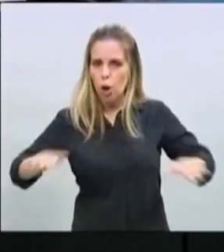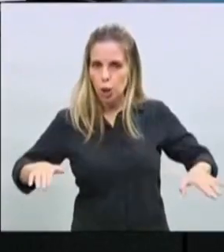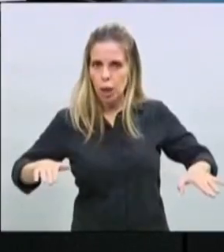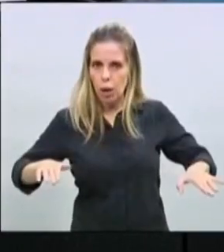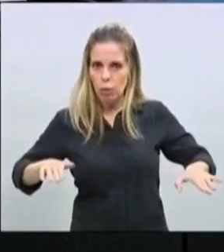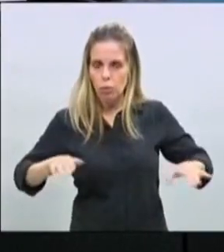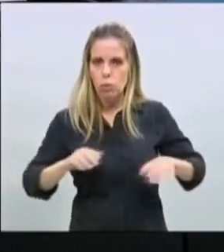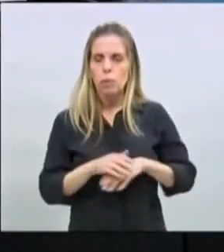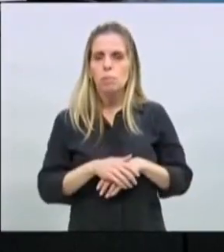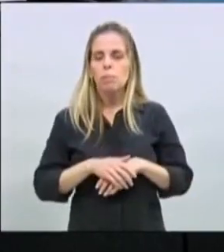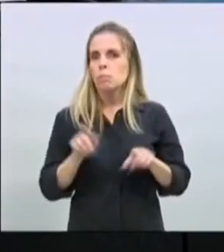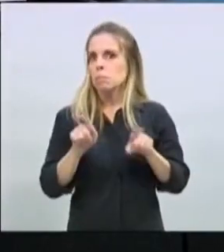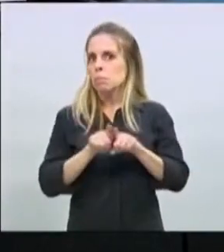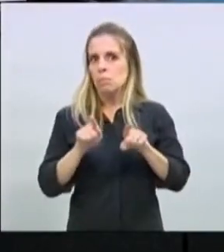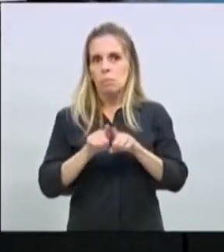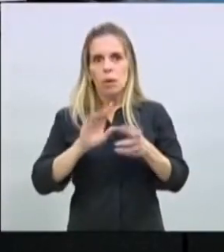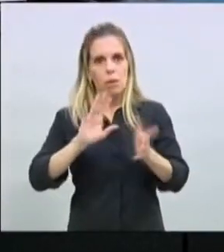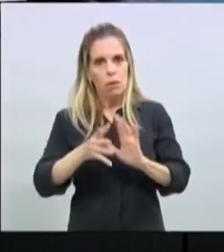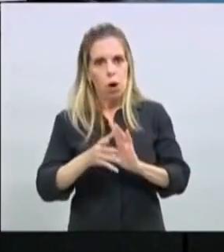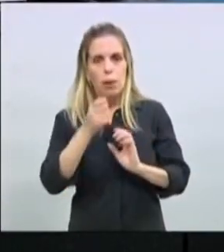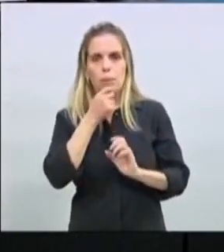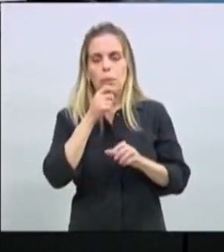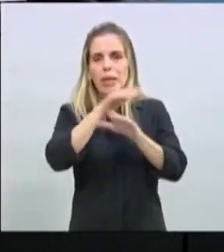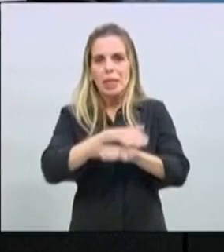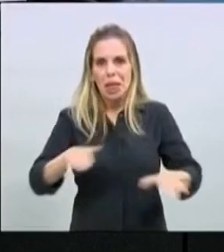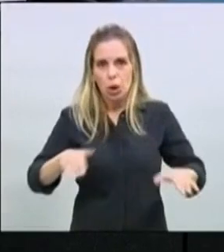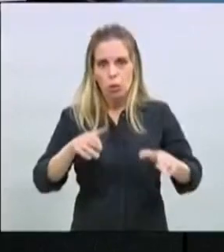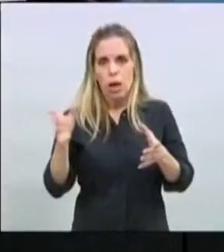Con el mismo criterio, por supuesto, no se puede subir al transporte público.